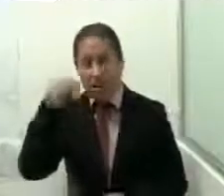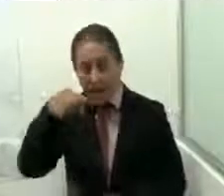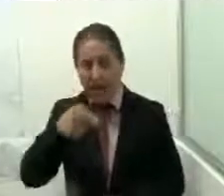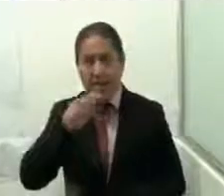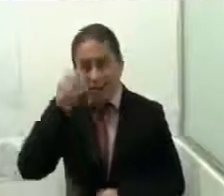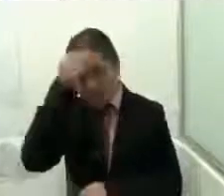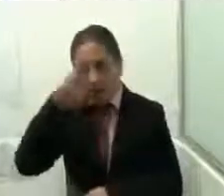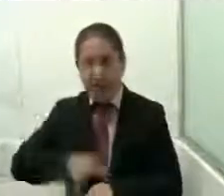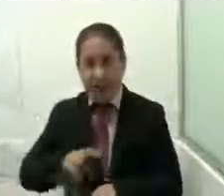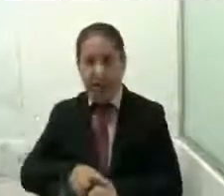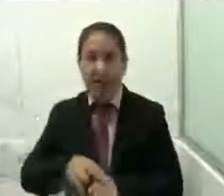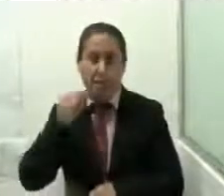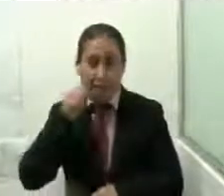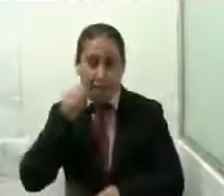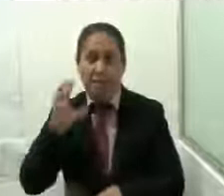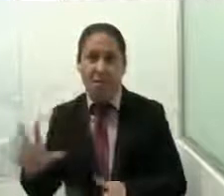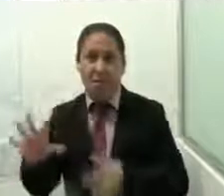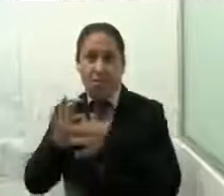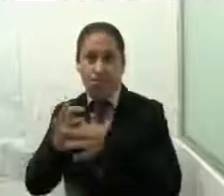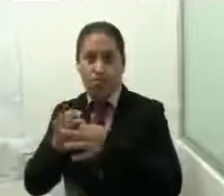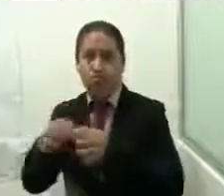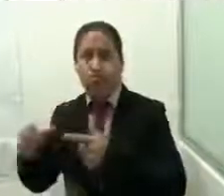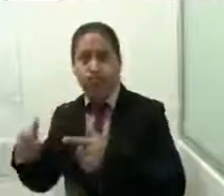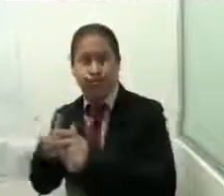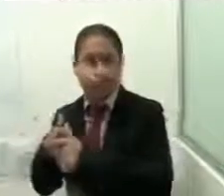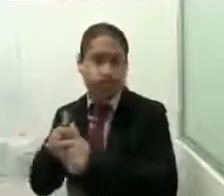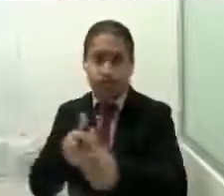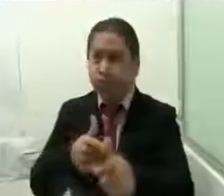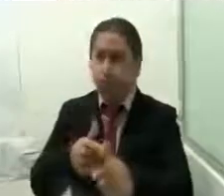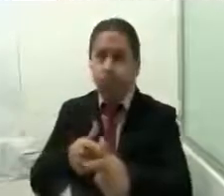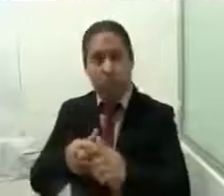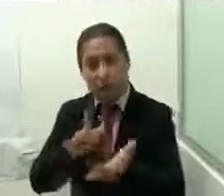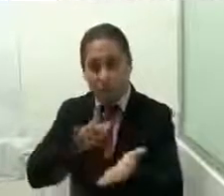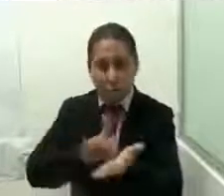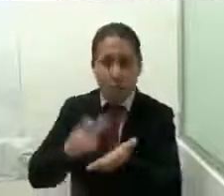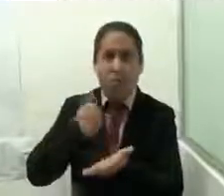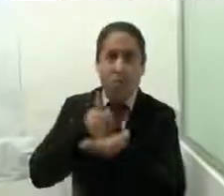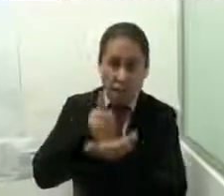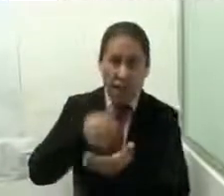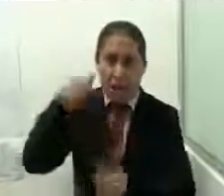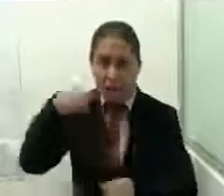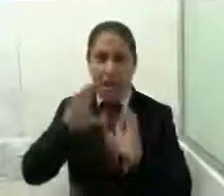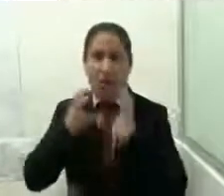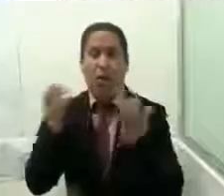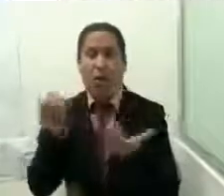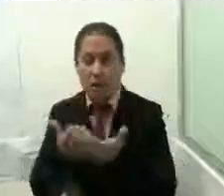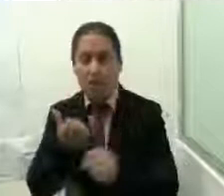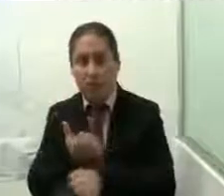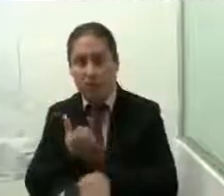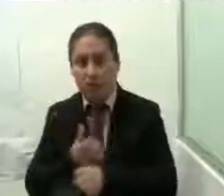seguirá de la mano con muchas mujeres coayuvando y pues decirle que en este congreso del estado estamos